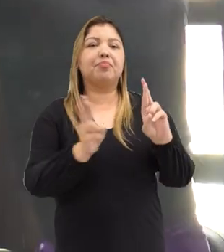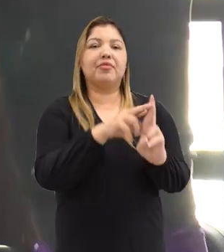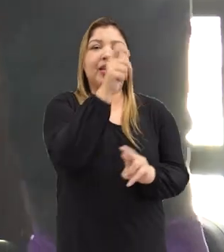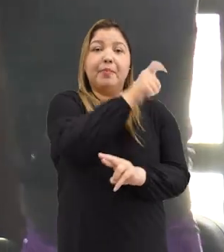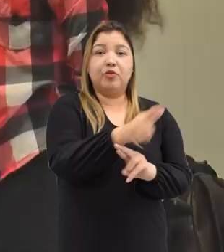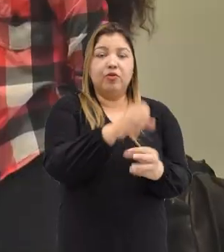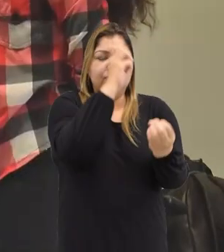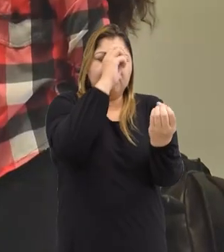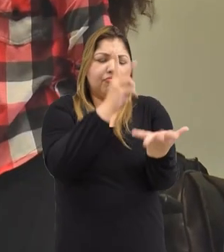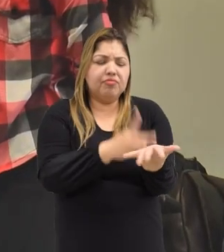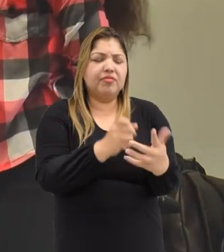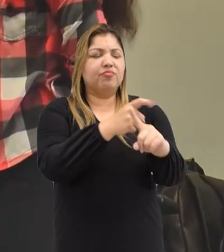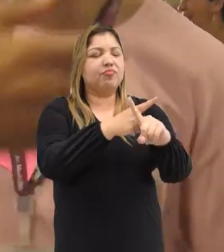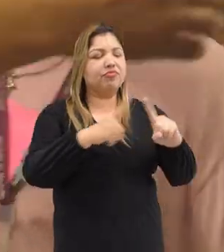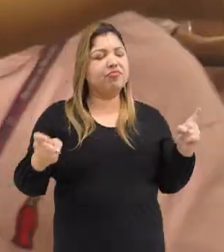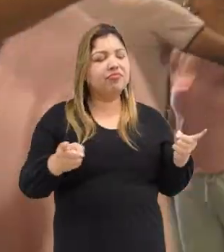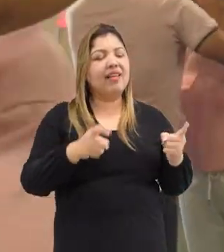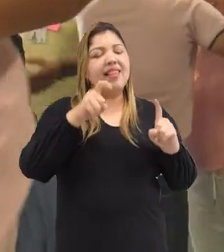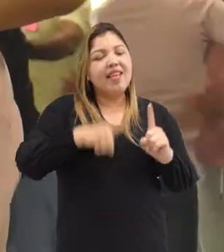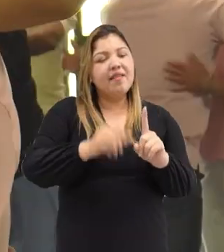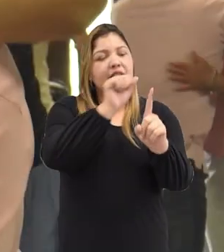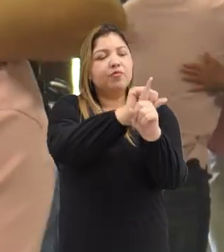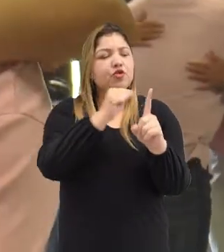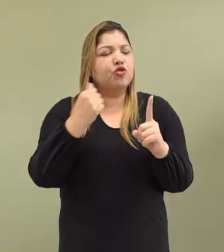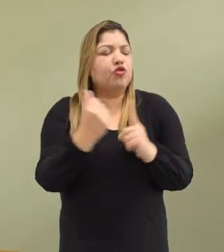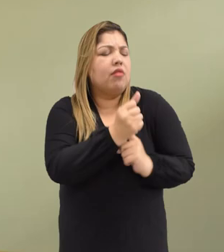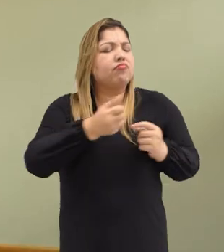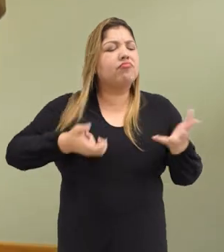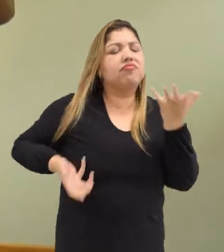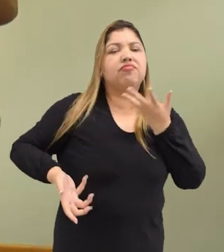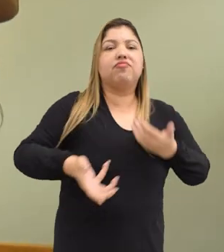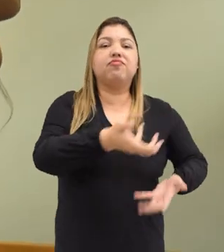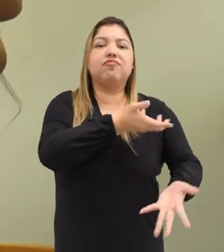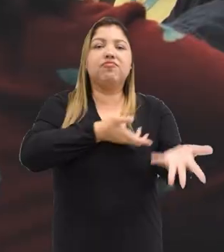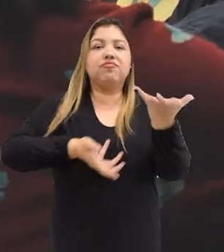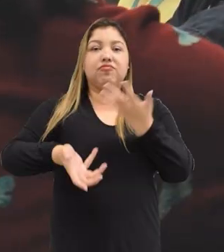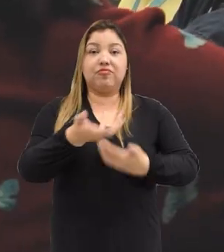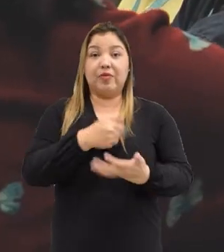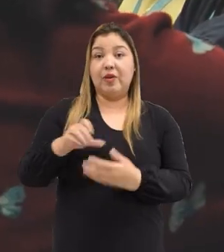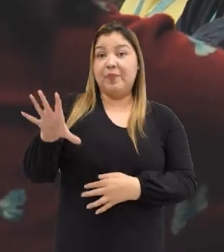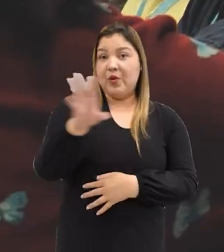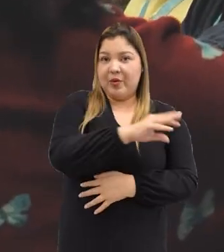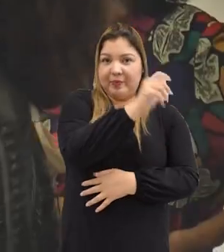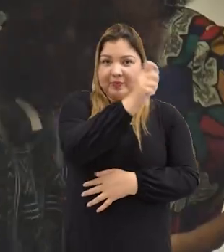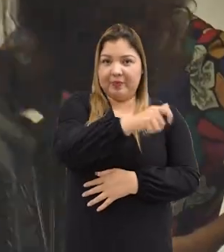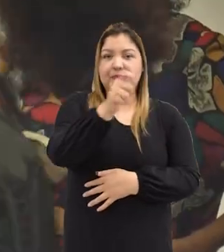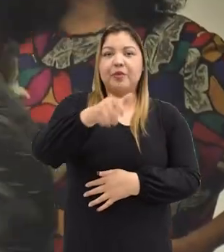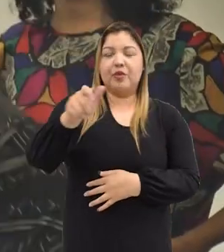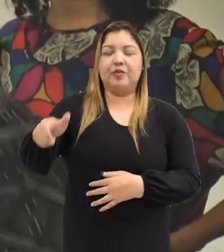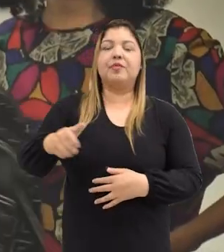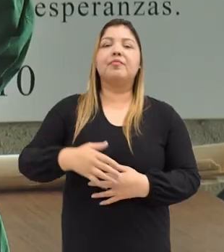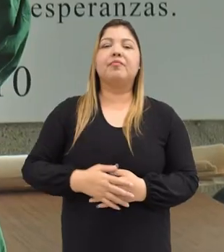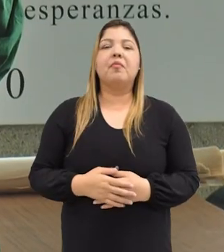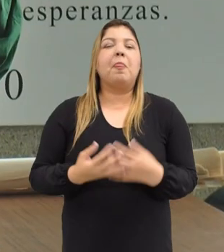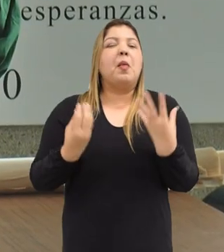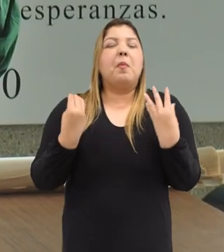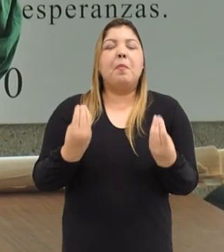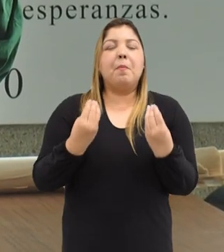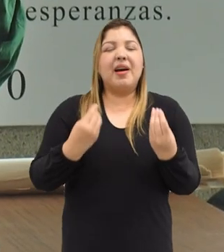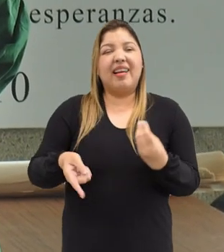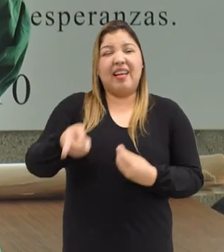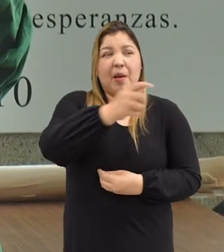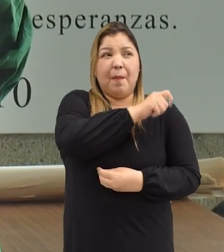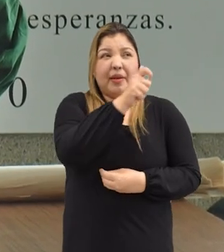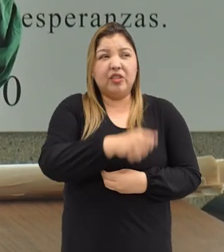la diferencia y obstaculice un diálogo social amplio y abierto entre toda la ciudadanía. Para